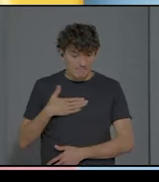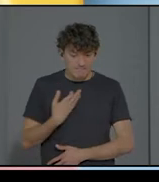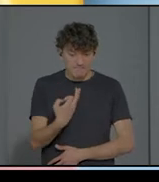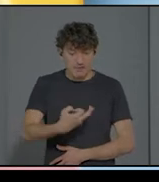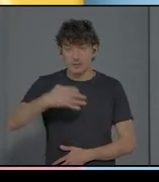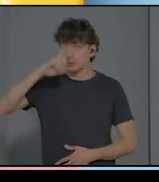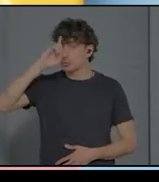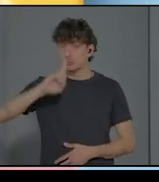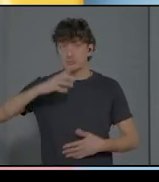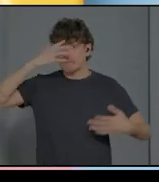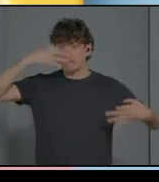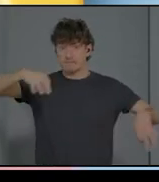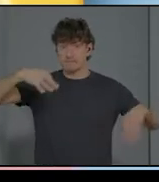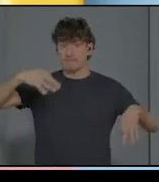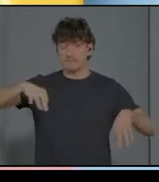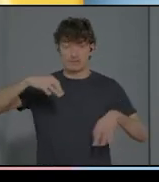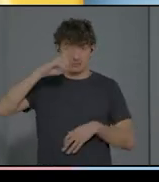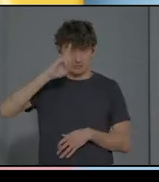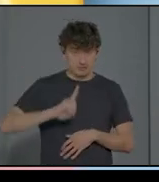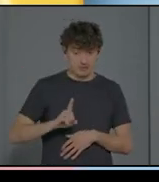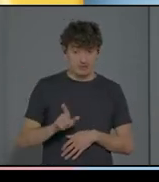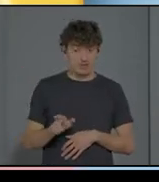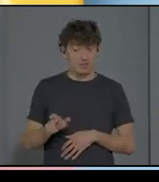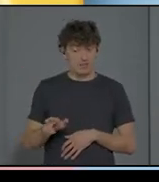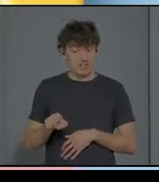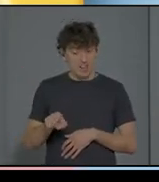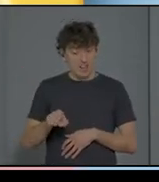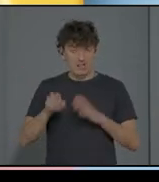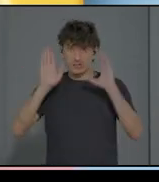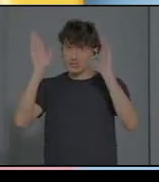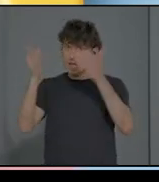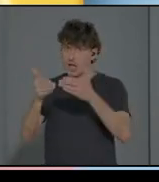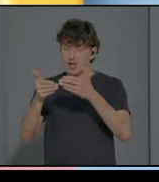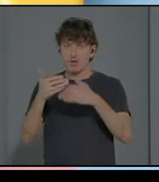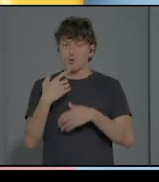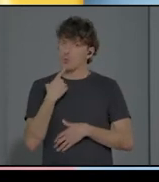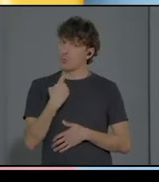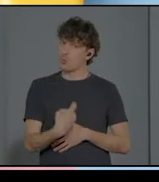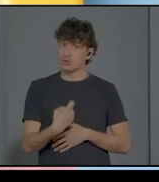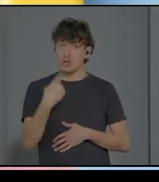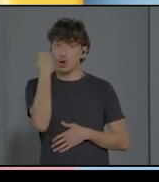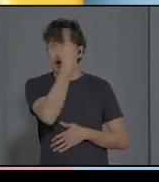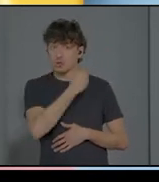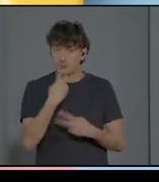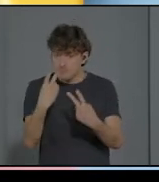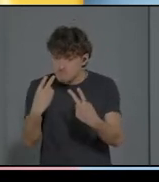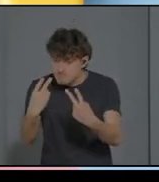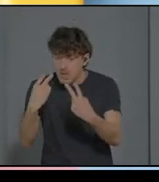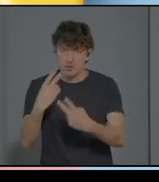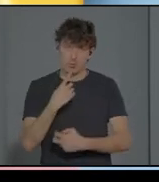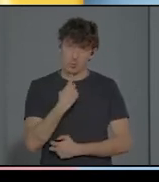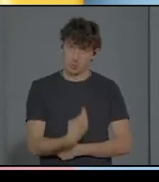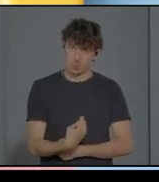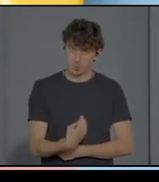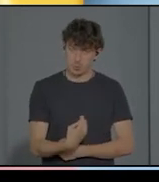le cuesta focalizarse en el rostro y por lo tanto le cuesta utilizar las indicaciones y por lo tanto le cuesta utilizar el